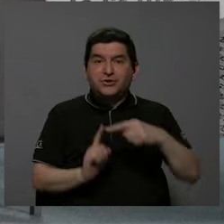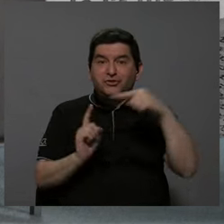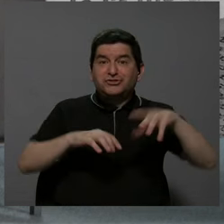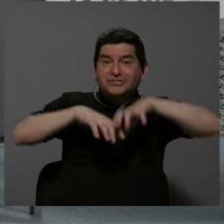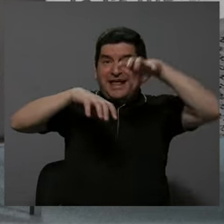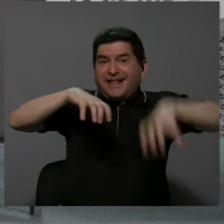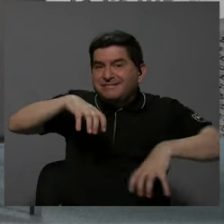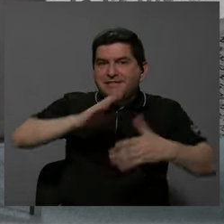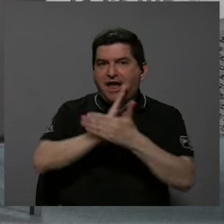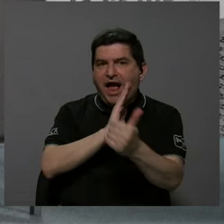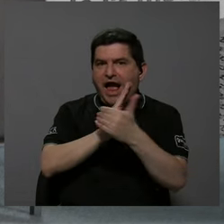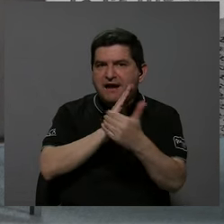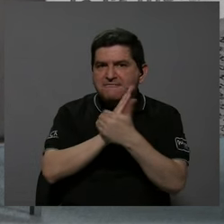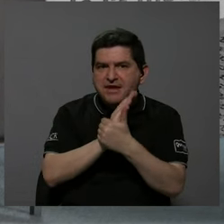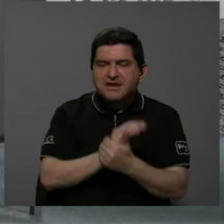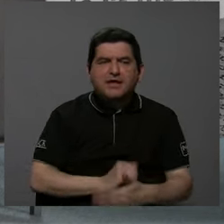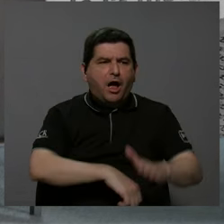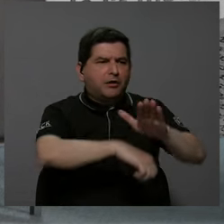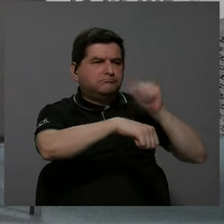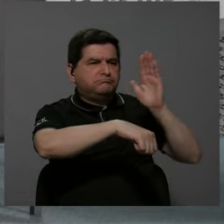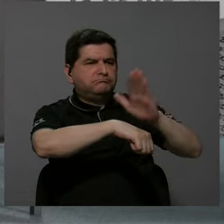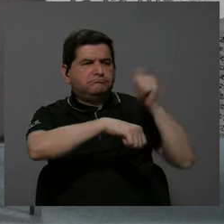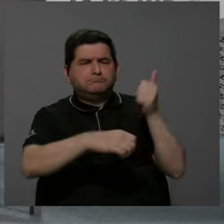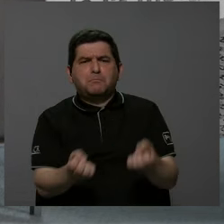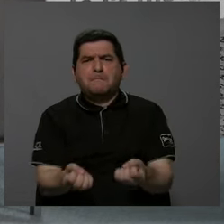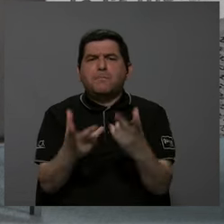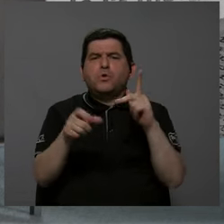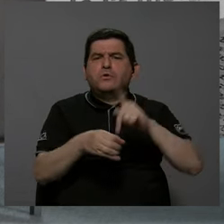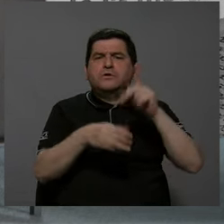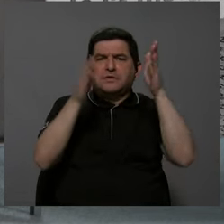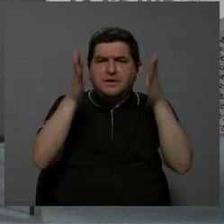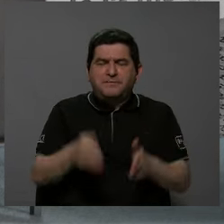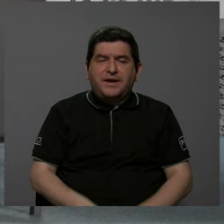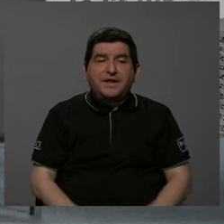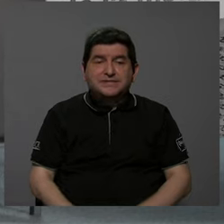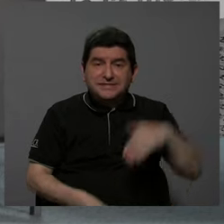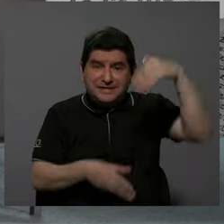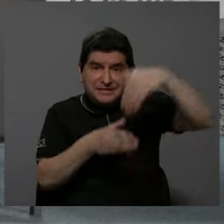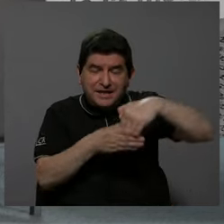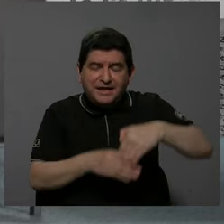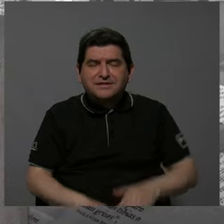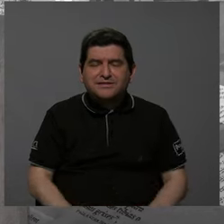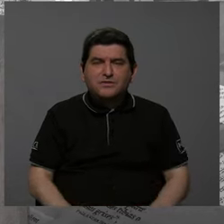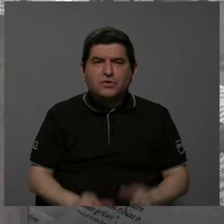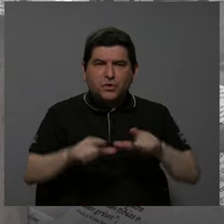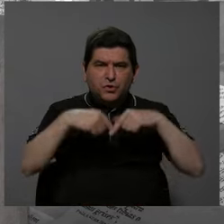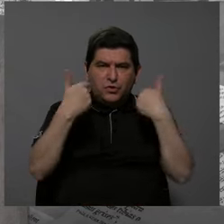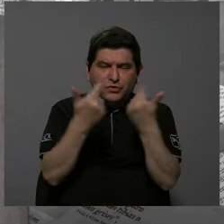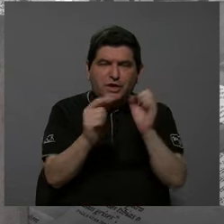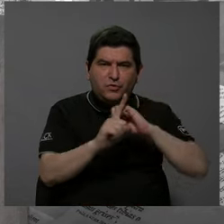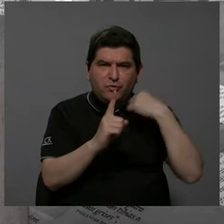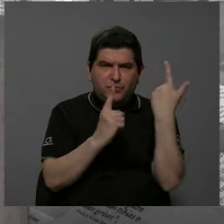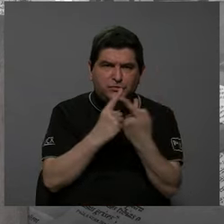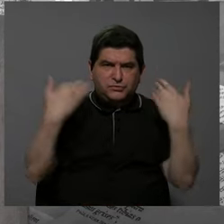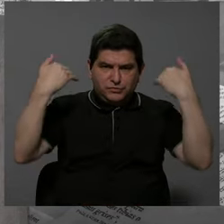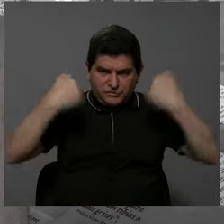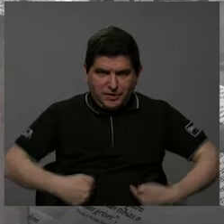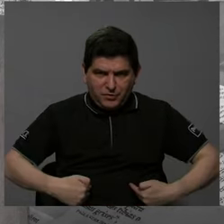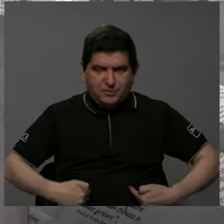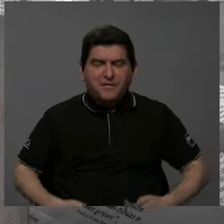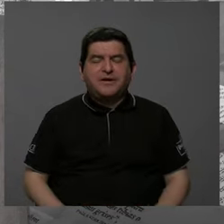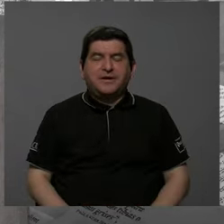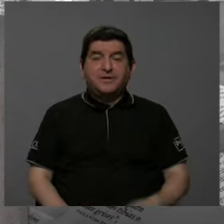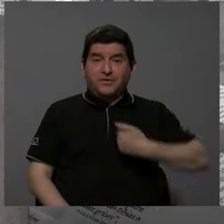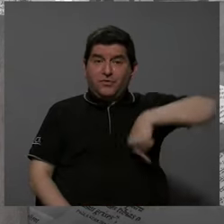el cantón la capacidad de convocar a una gran cantidad de actores de este tejido social y humano extraordinario que tenemos en nuestro país,